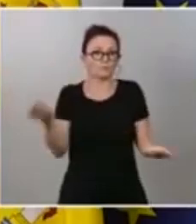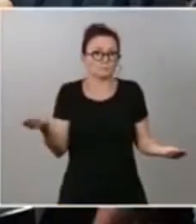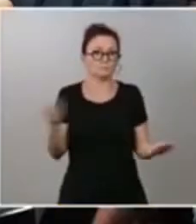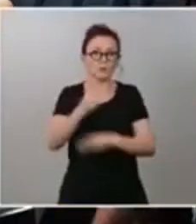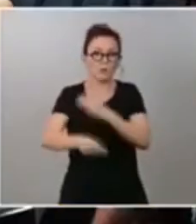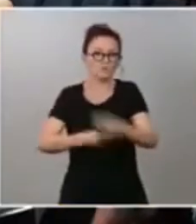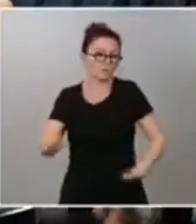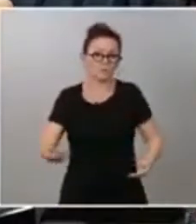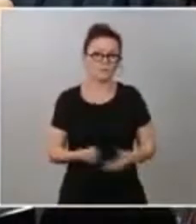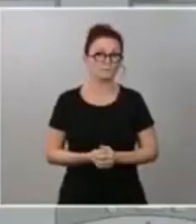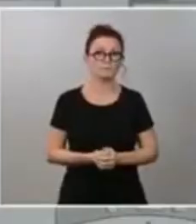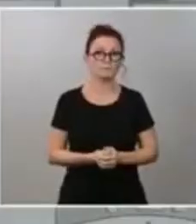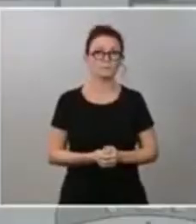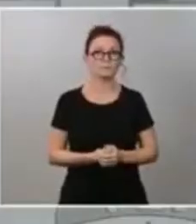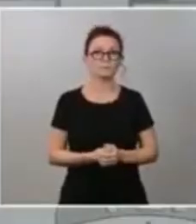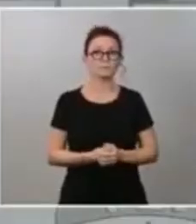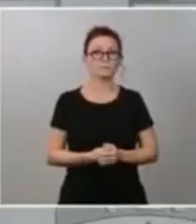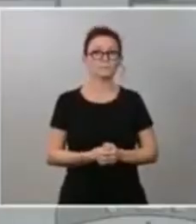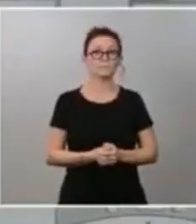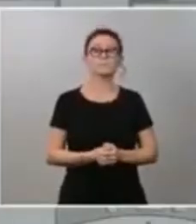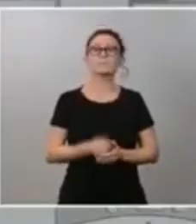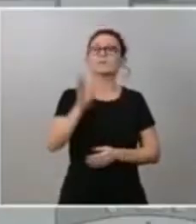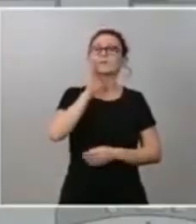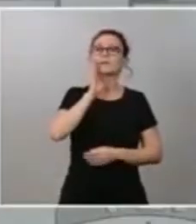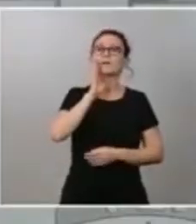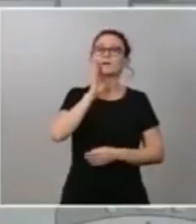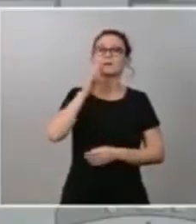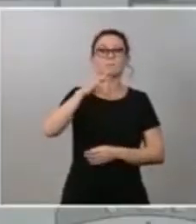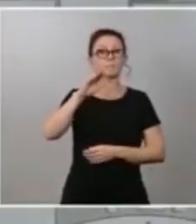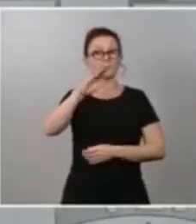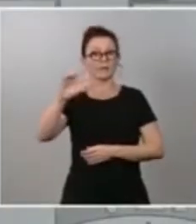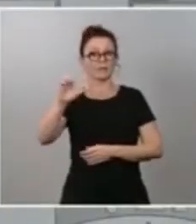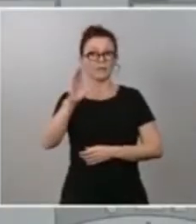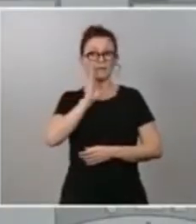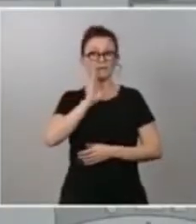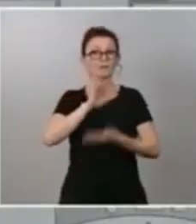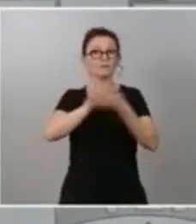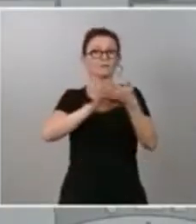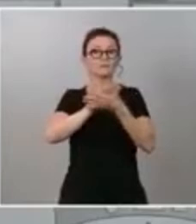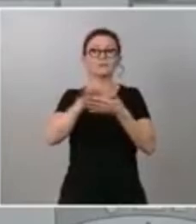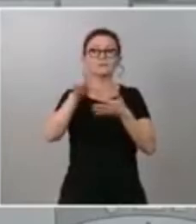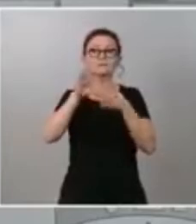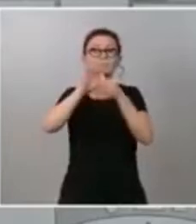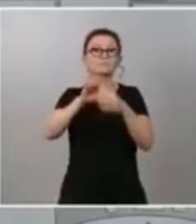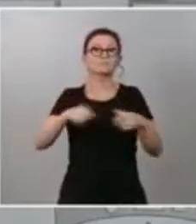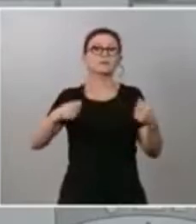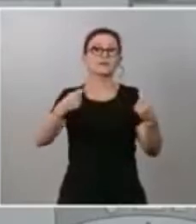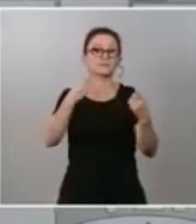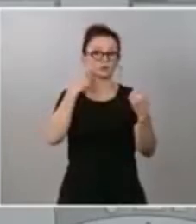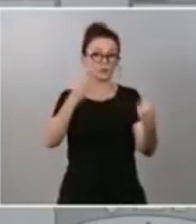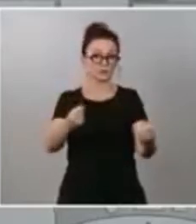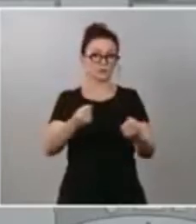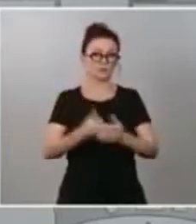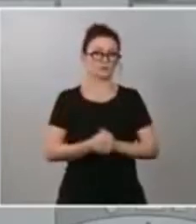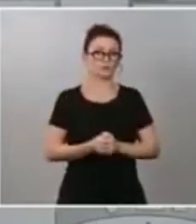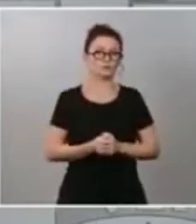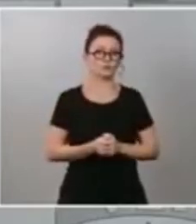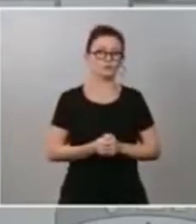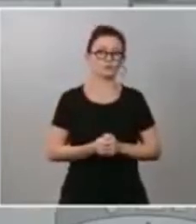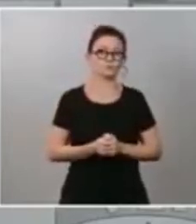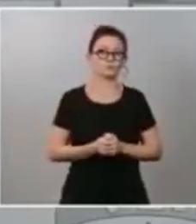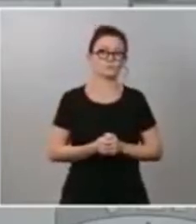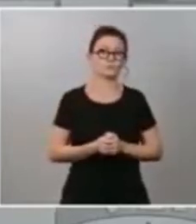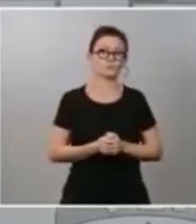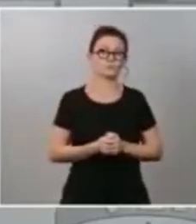y por cierto esto del MEDE que usted comenta es para gastos sanitarios nosotros en principio con